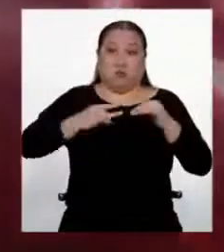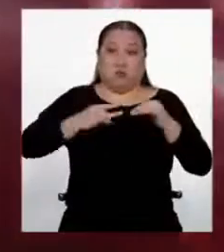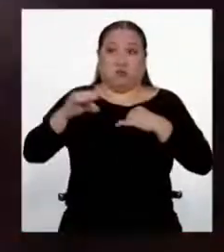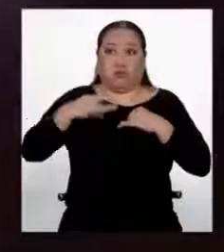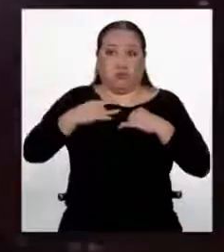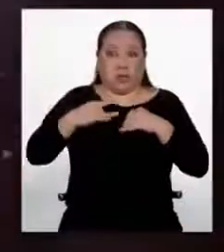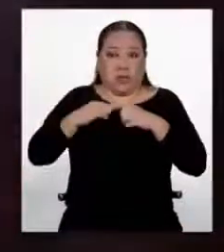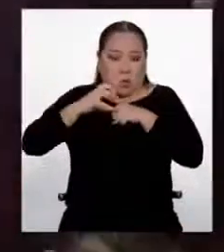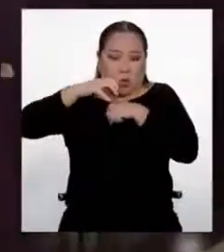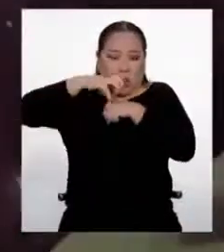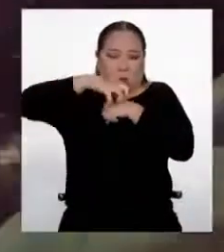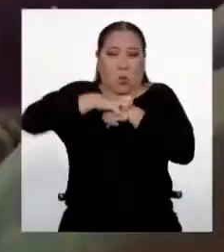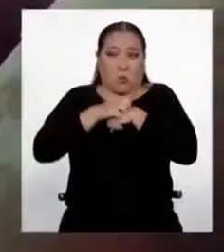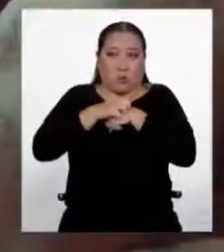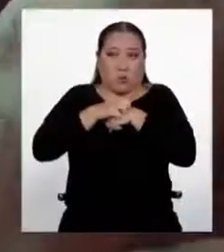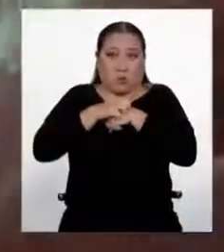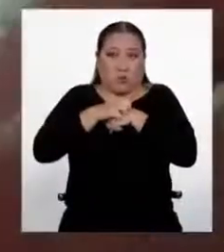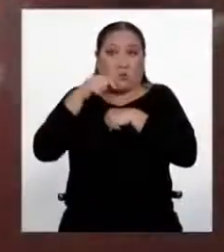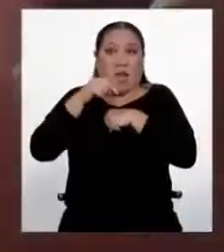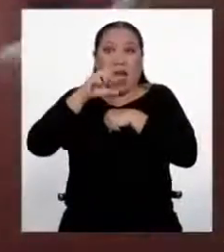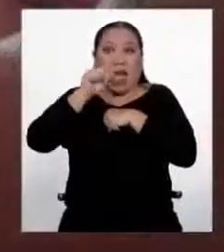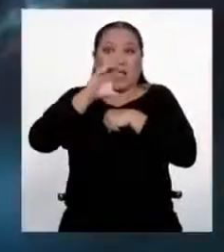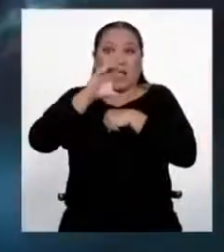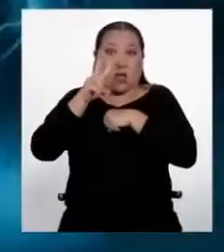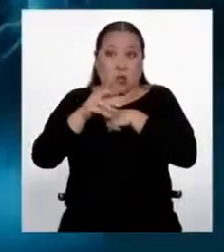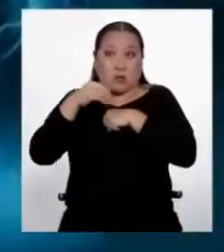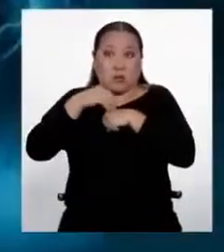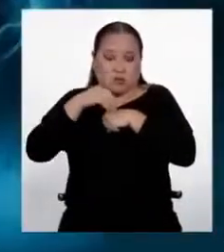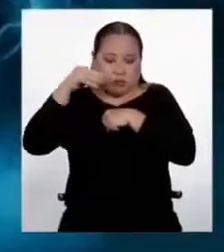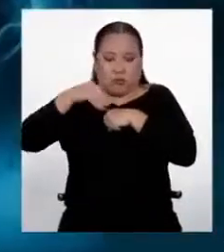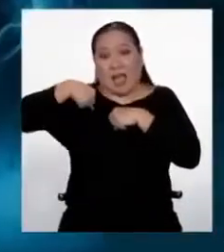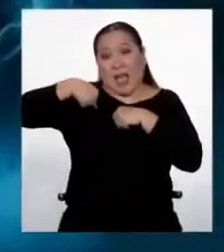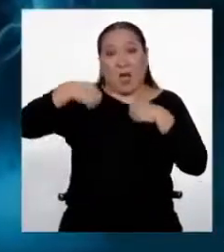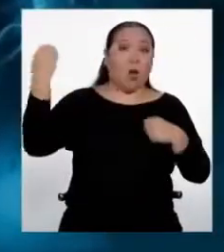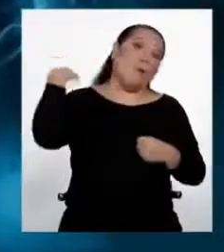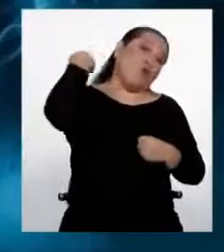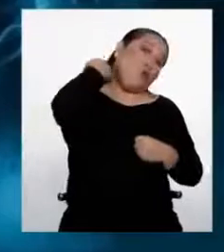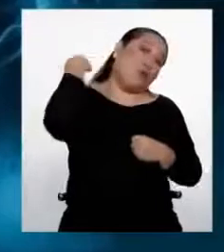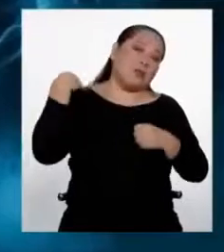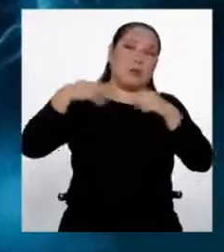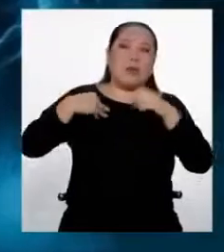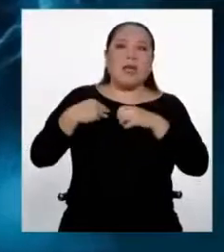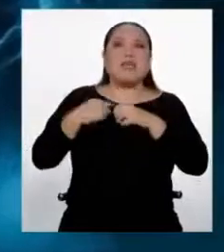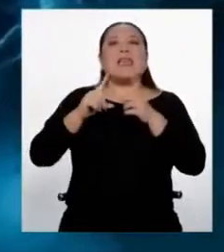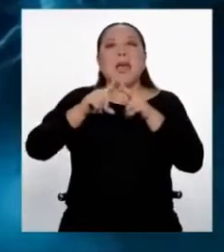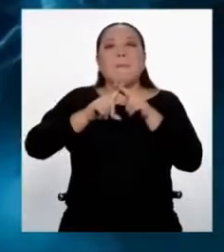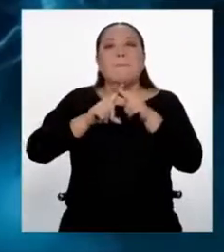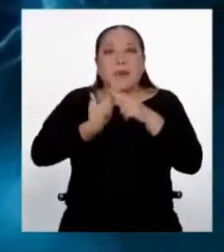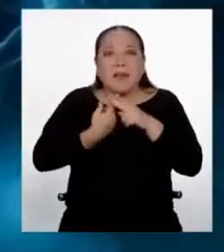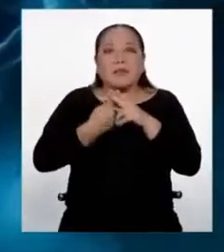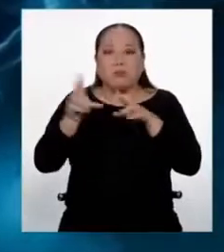proteínas AC2, que tienen gran cantidad de receptores en el pulmón, y es ahí en donde empieza su reproducción en masa.